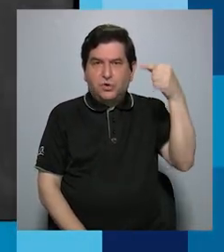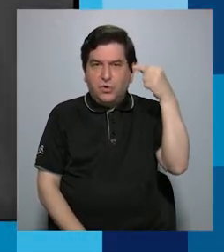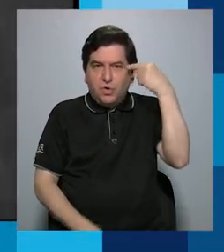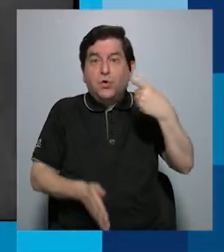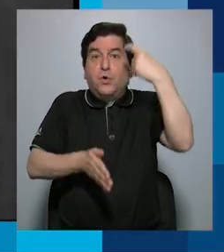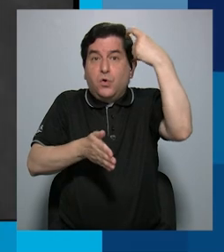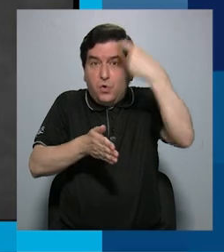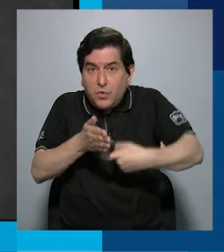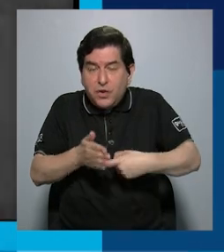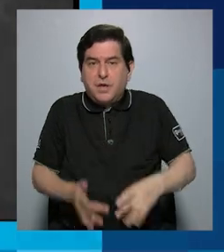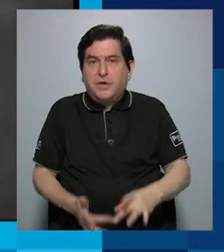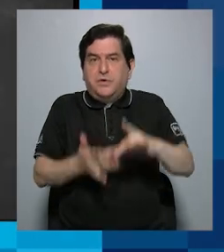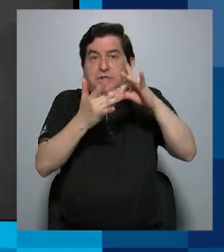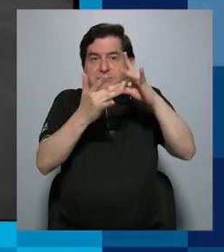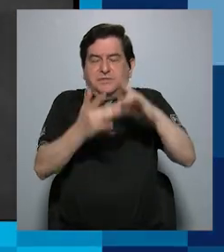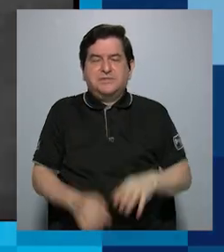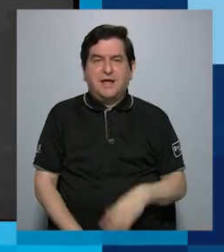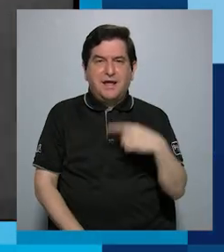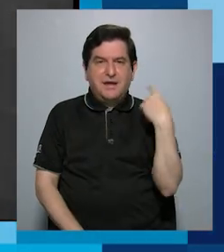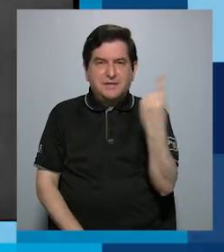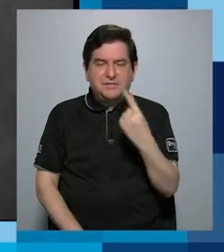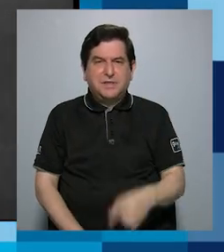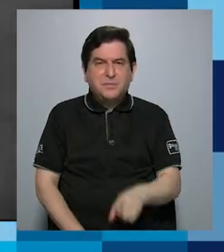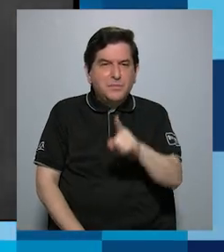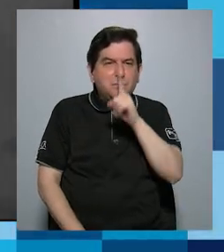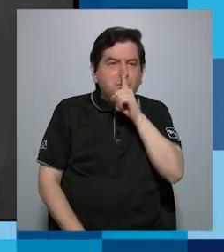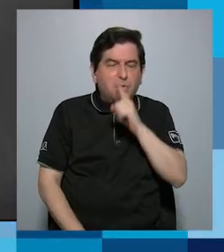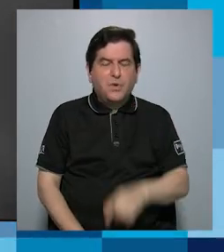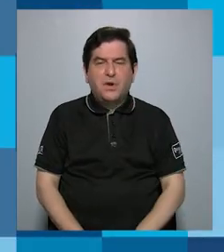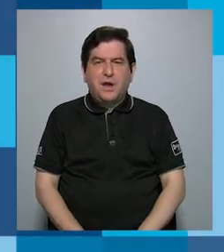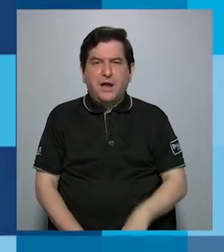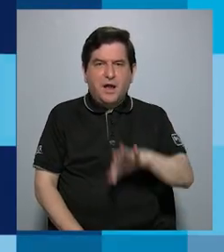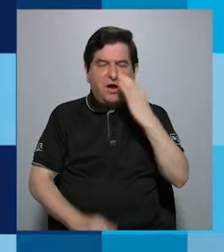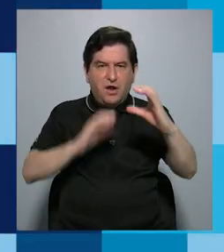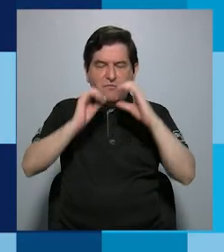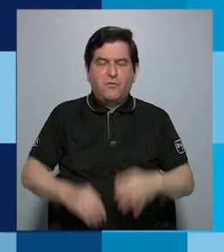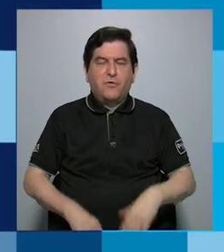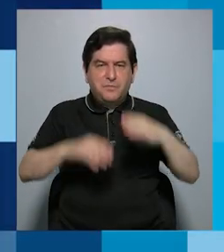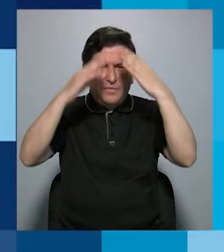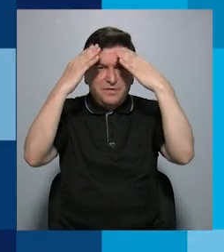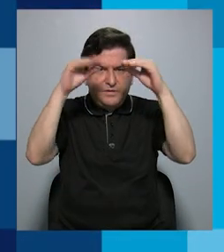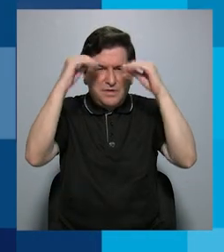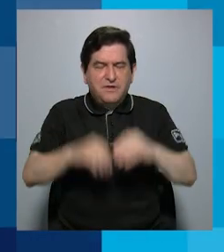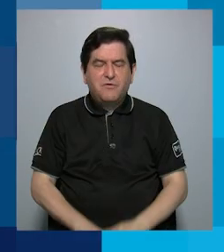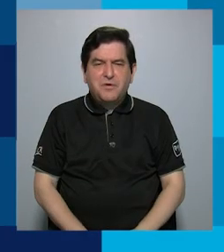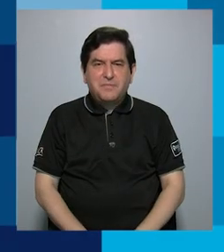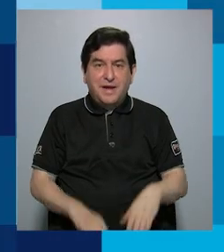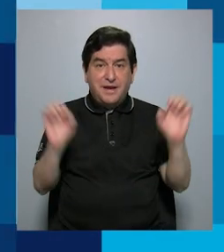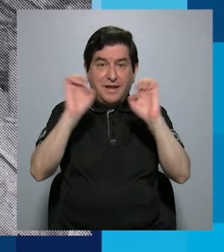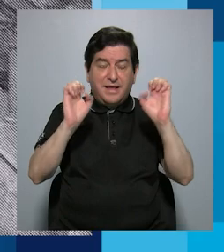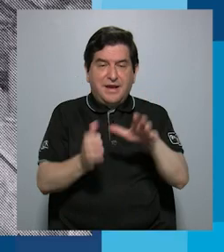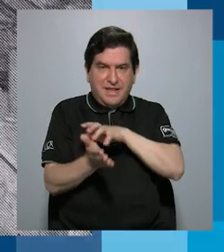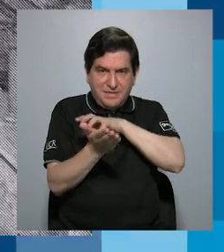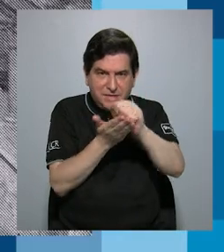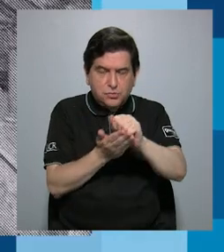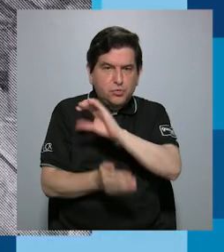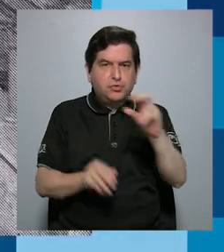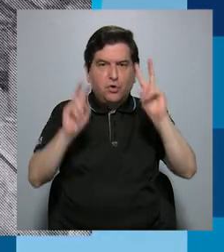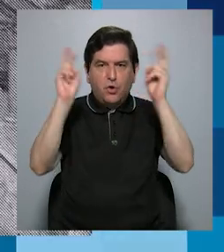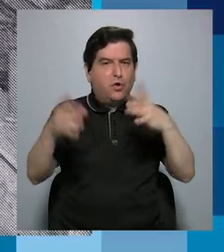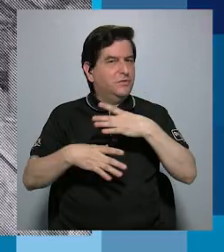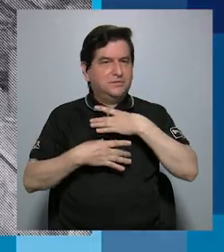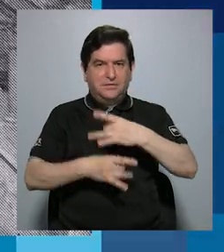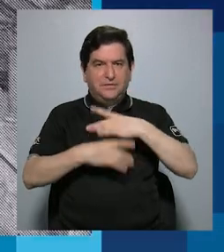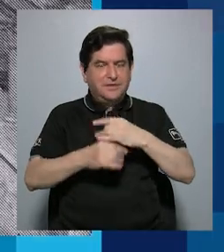dictatorial donde siempre habrá censura a los medios que quieran reportar una emergencia, un desastre o un tema que no